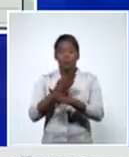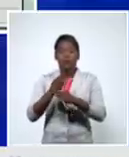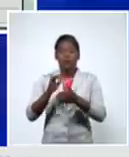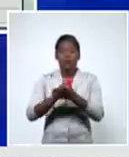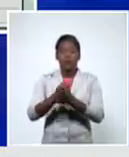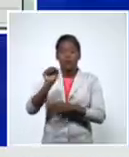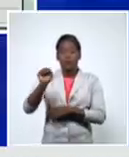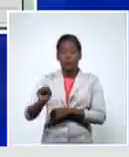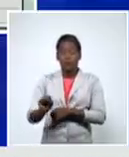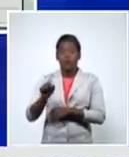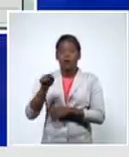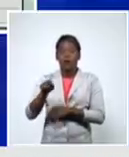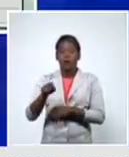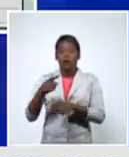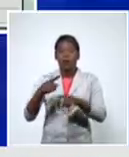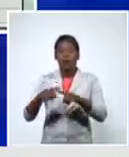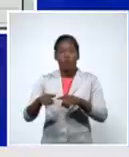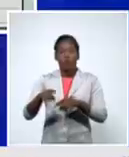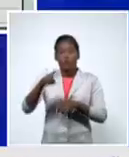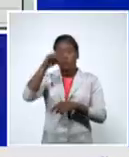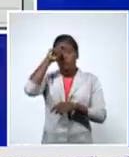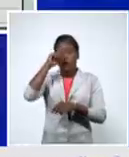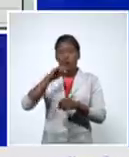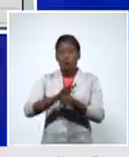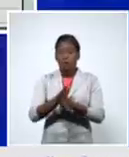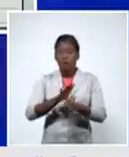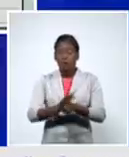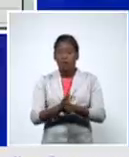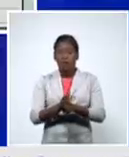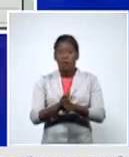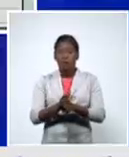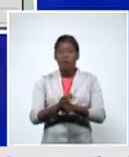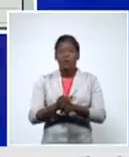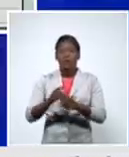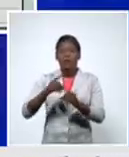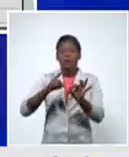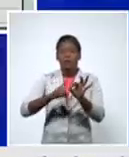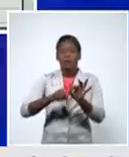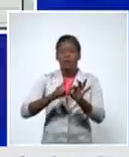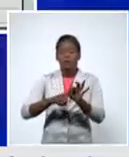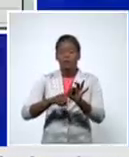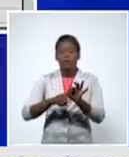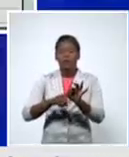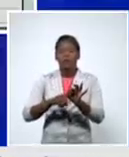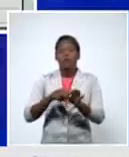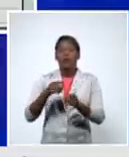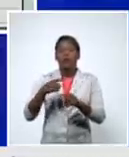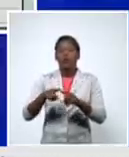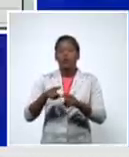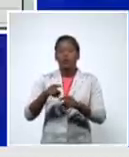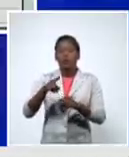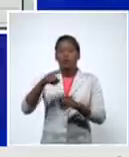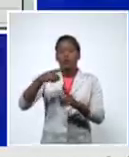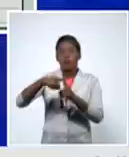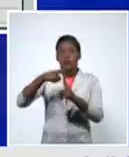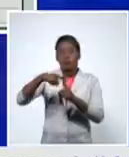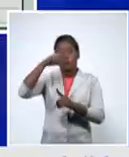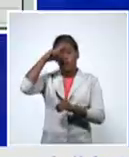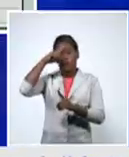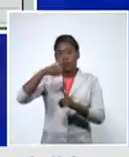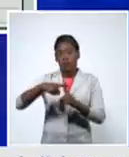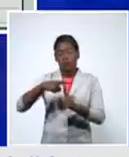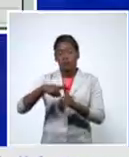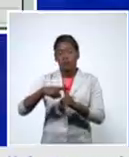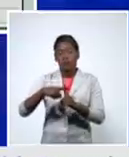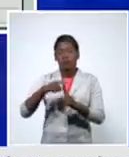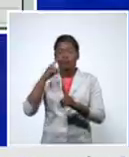San José de las Lajas Quibicán Guines y Santa Cruz del Norte con las tasas más elevadas